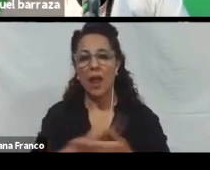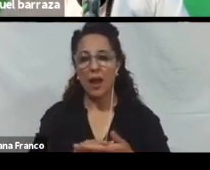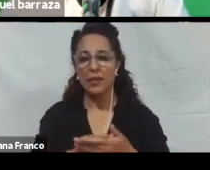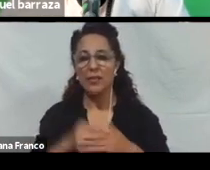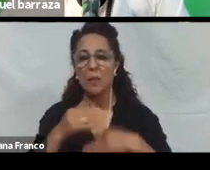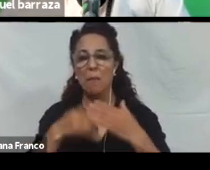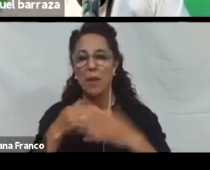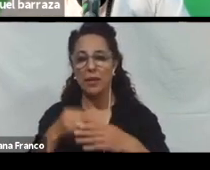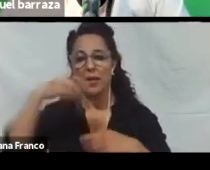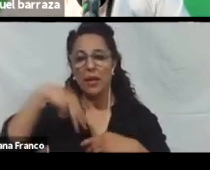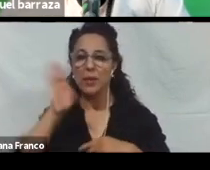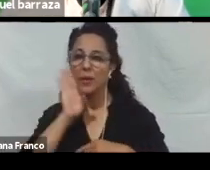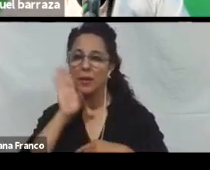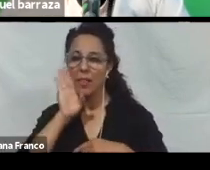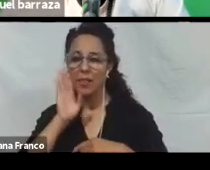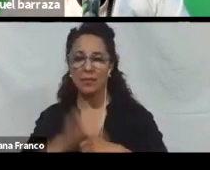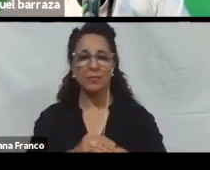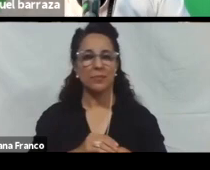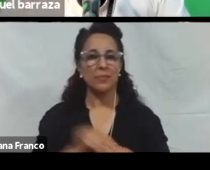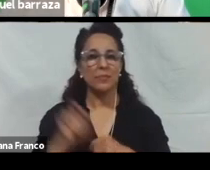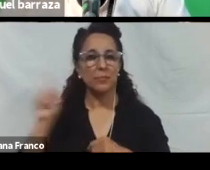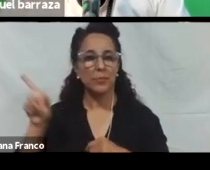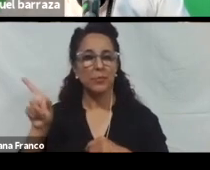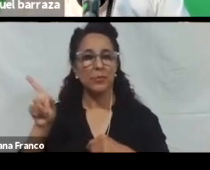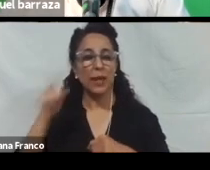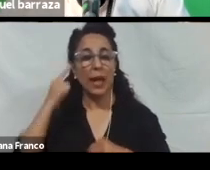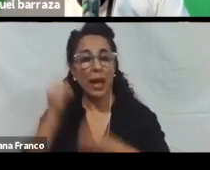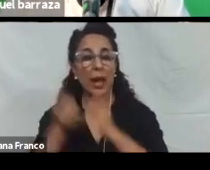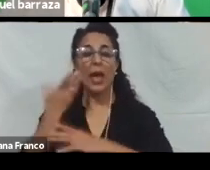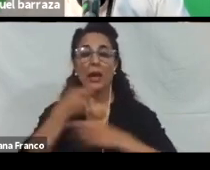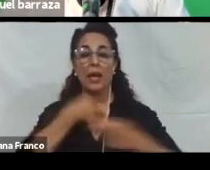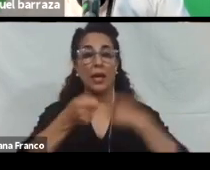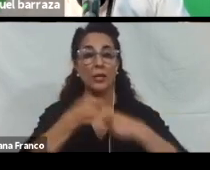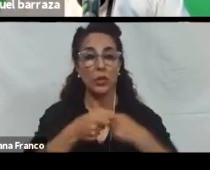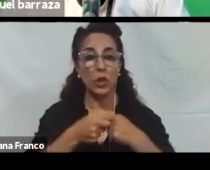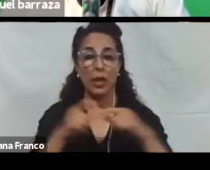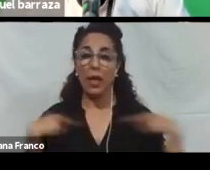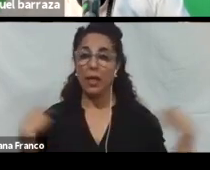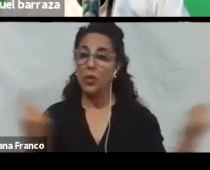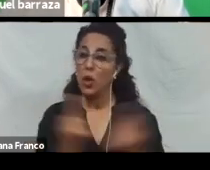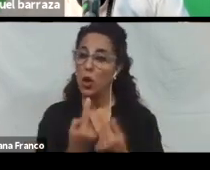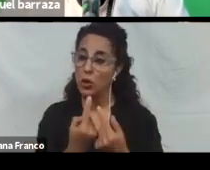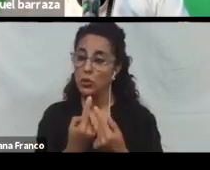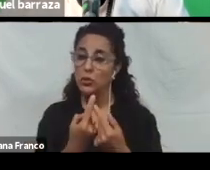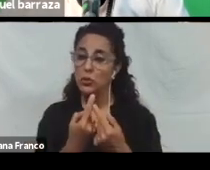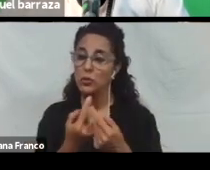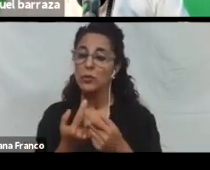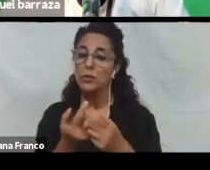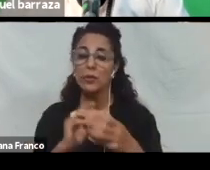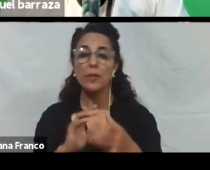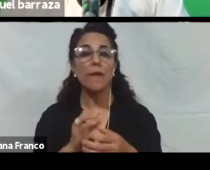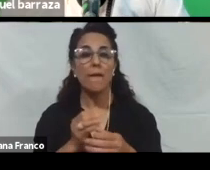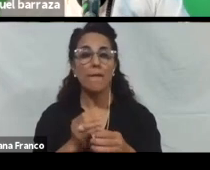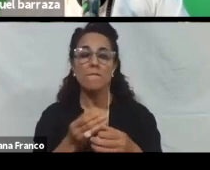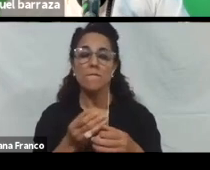Lo que te permite. crear. Y gestionar. Entorno de formación. Online. Eso significa. Que